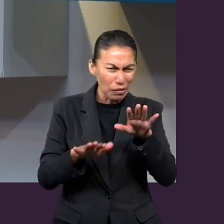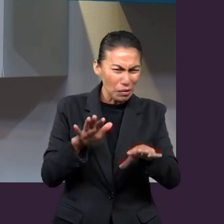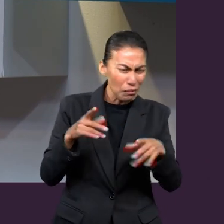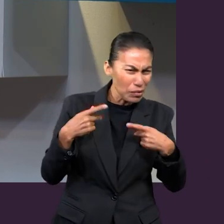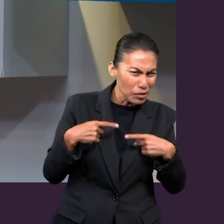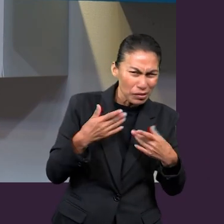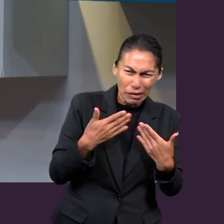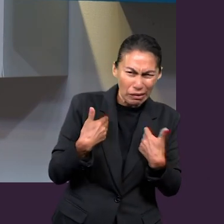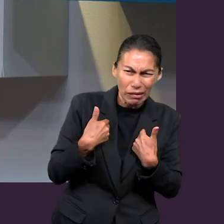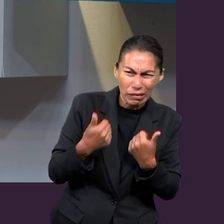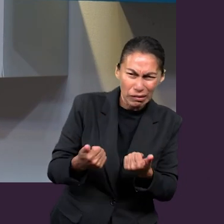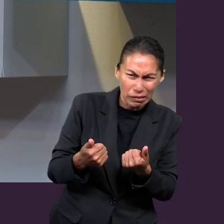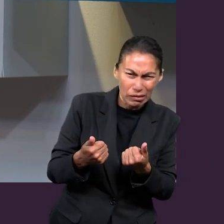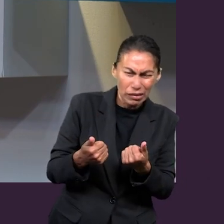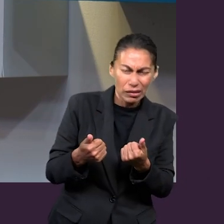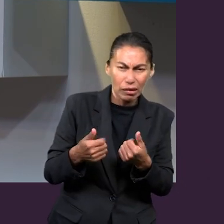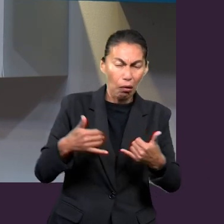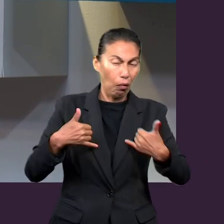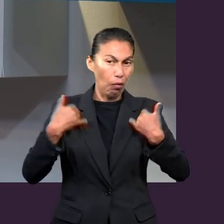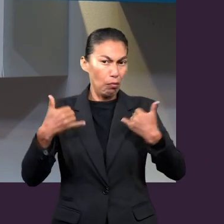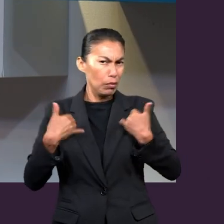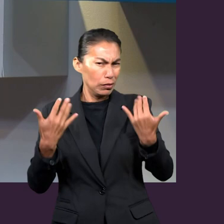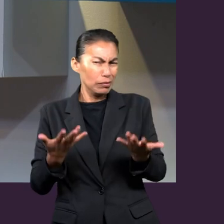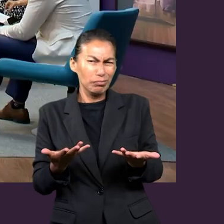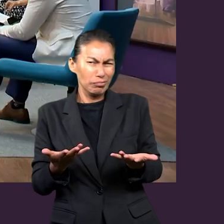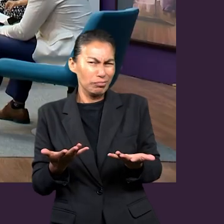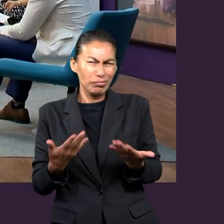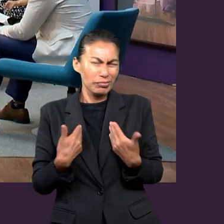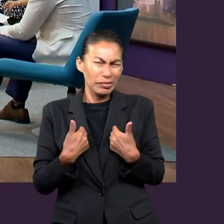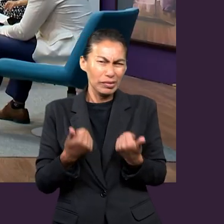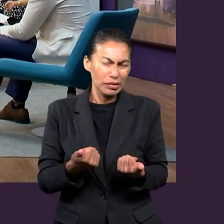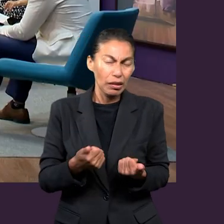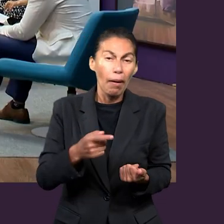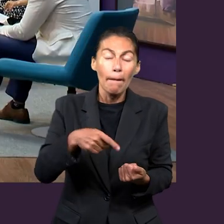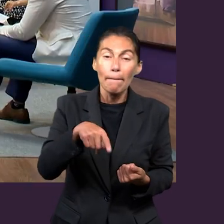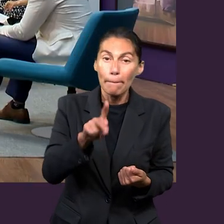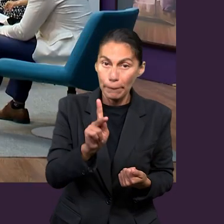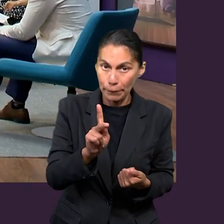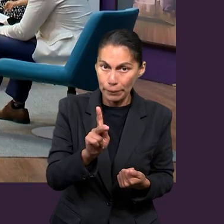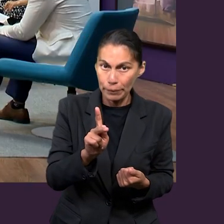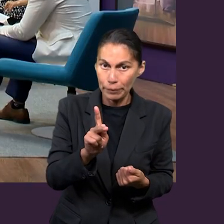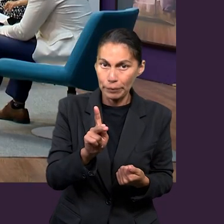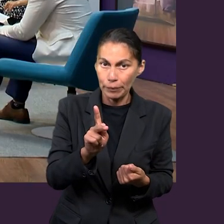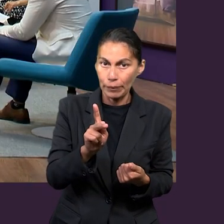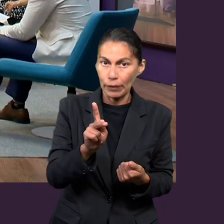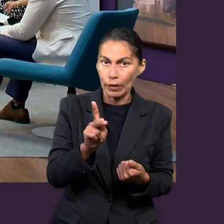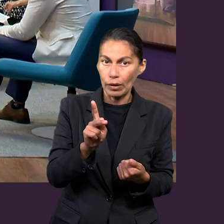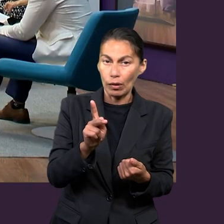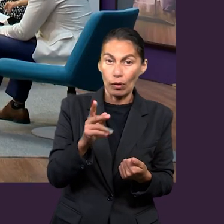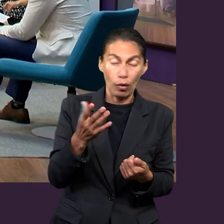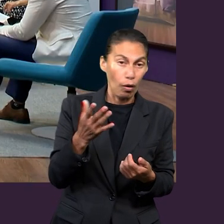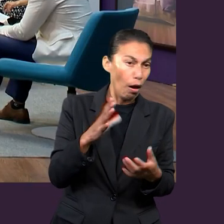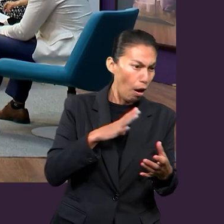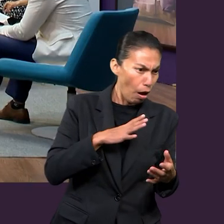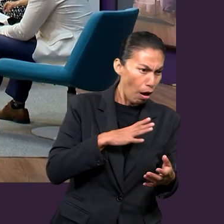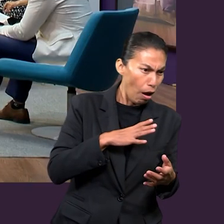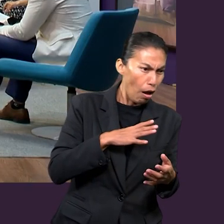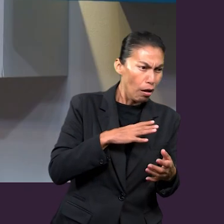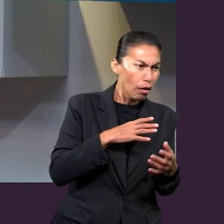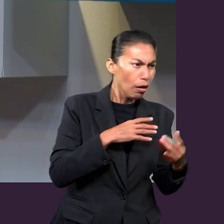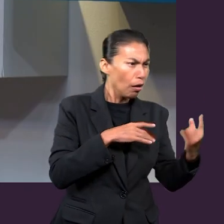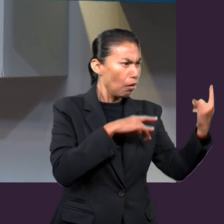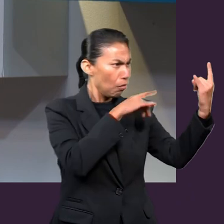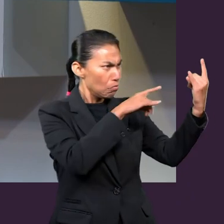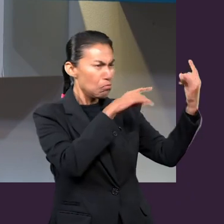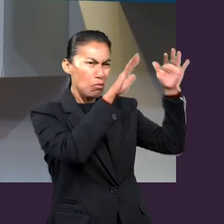no están muy presentes en la sociedad y menos en la juventud actualmente, ¿no? Sin embargo, el